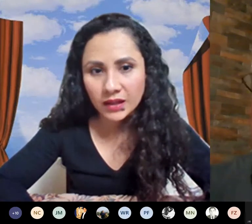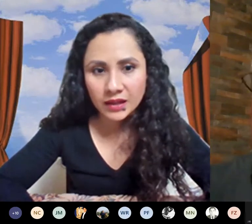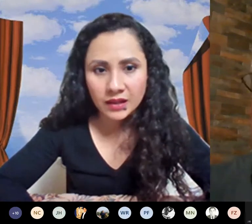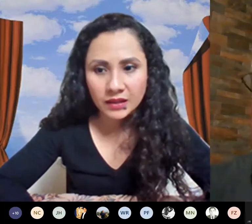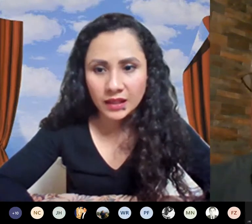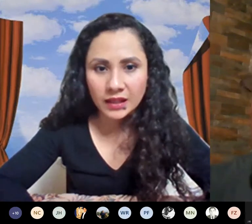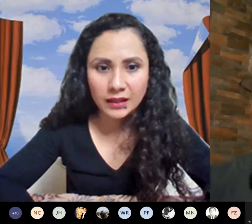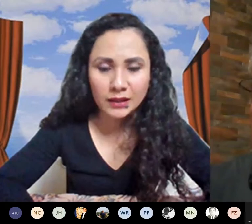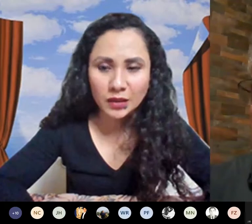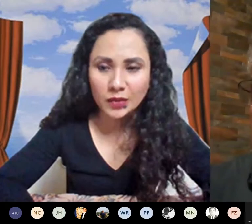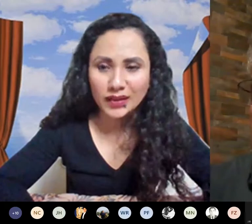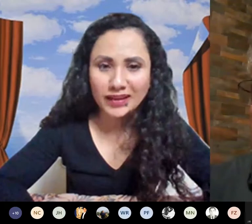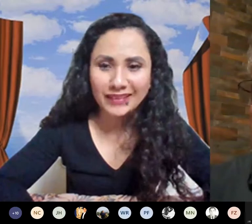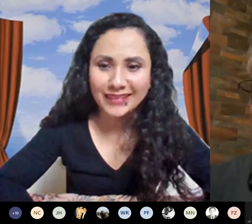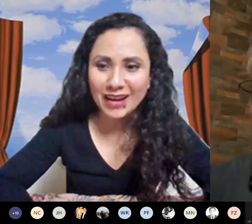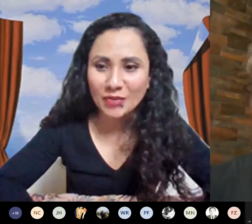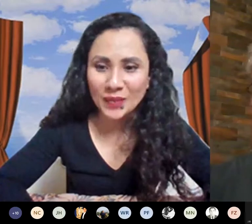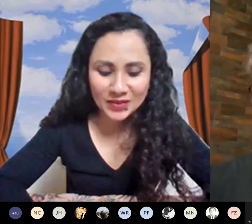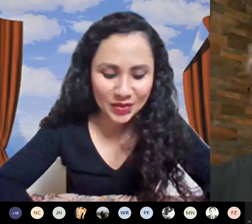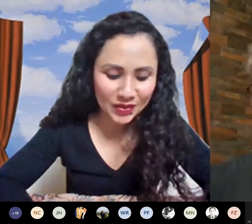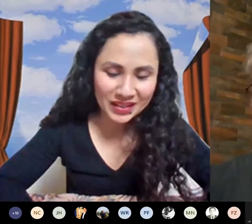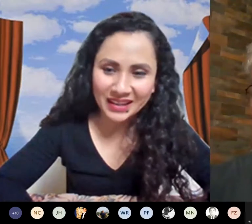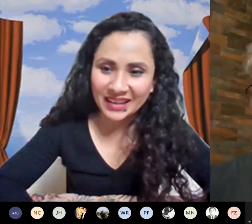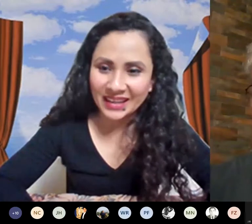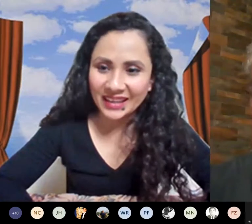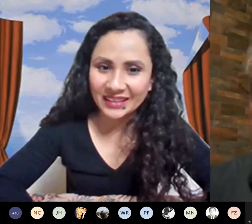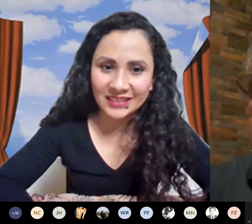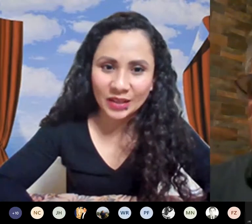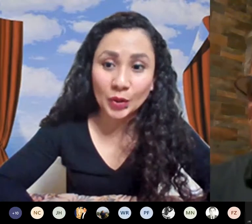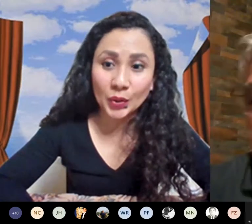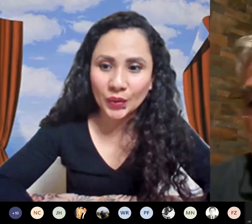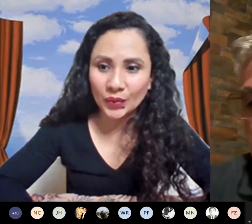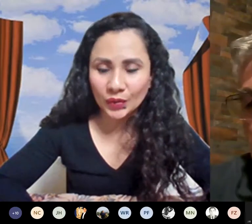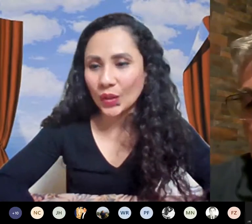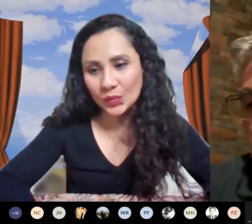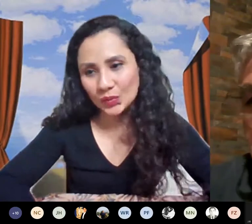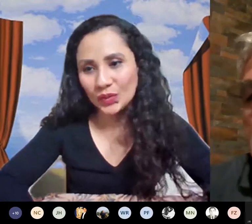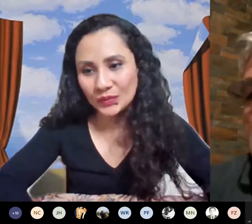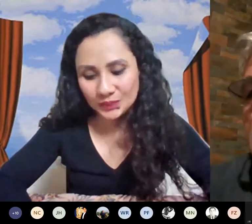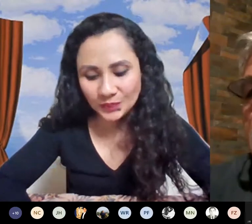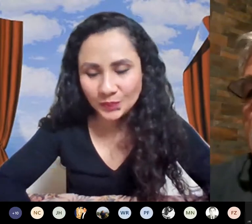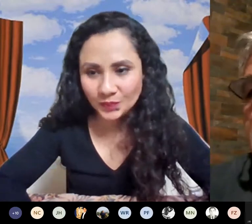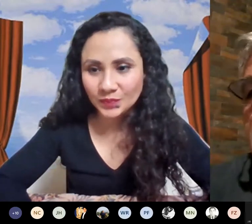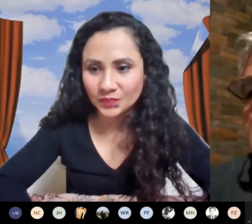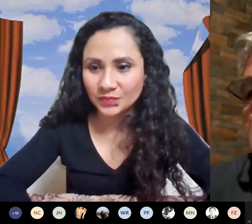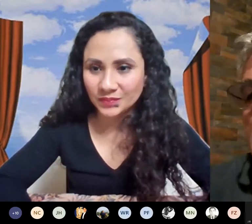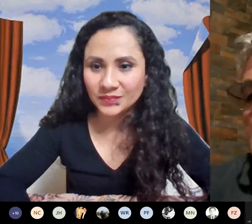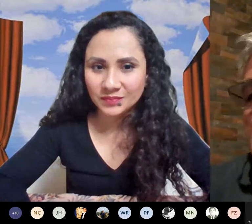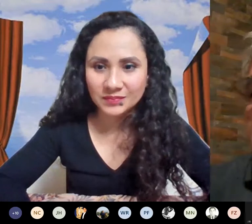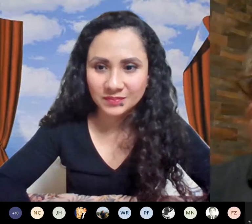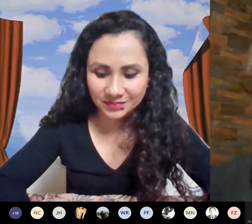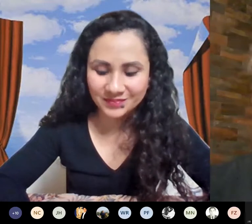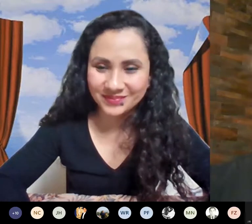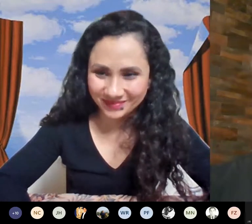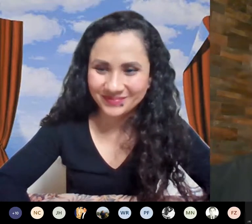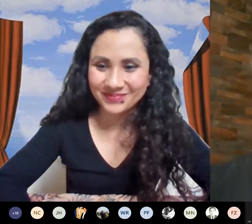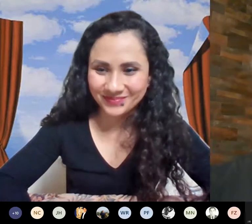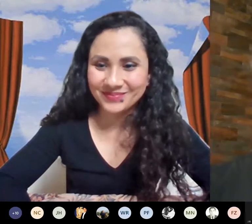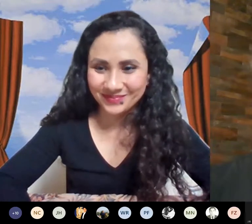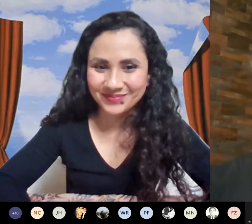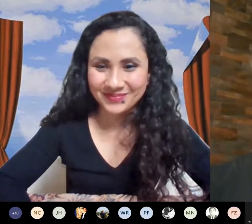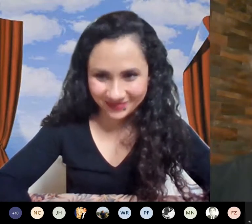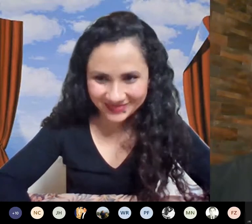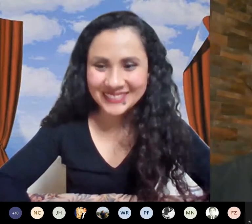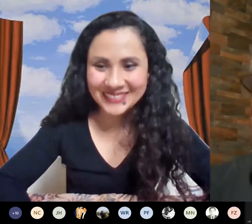de del genético de agrupación este con todo con todo gusto muy amable muchas gracias